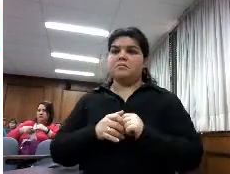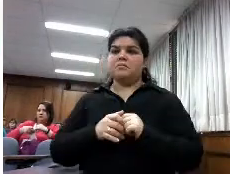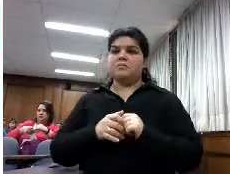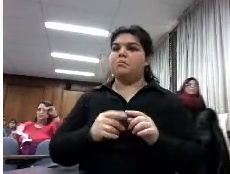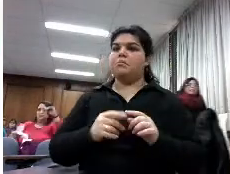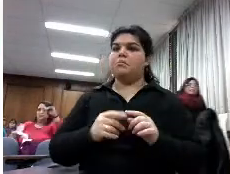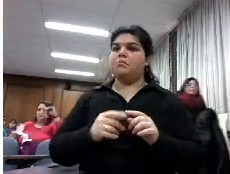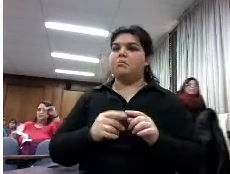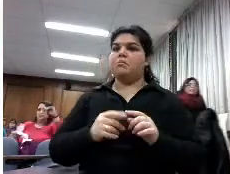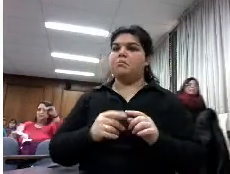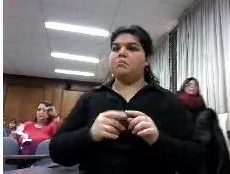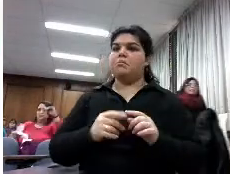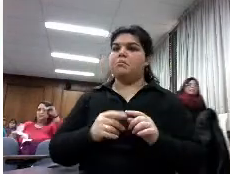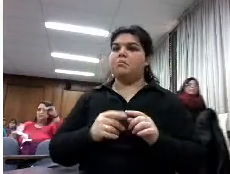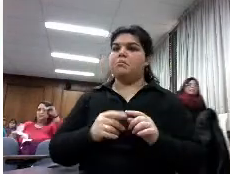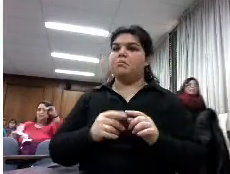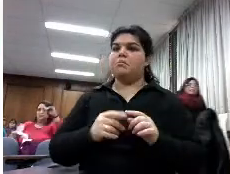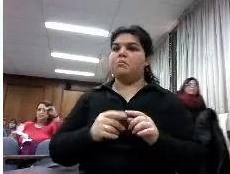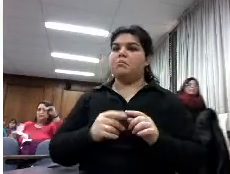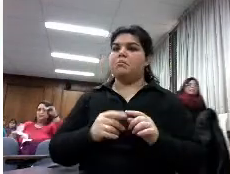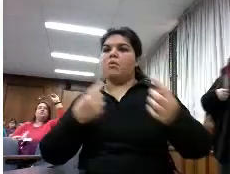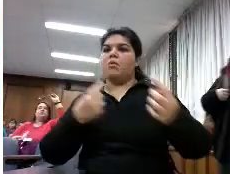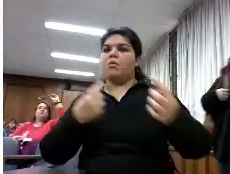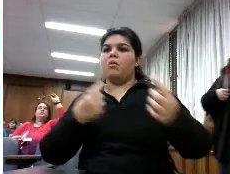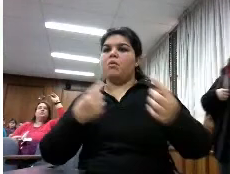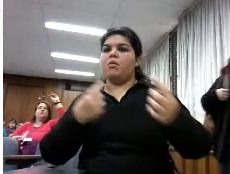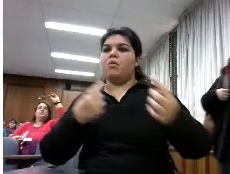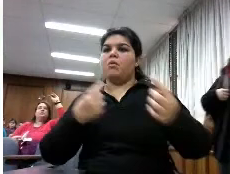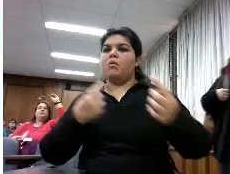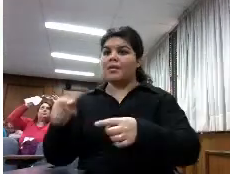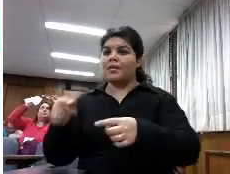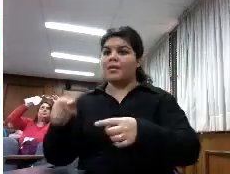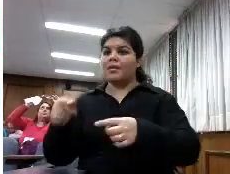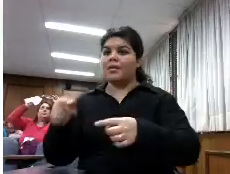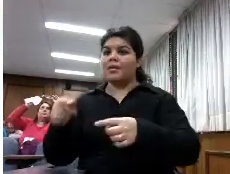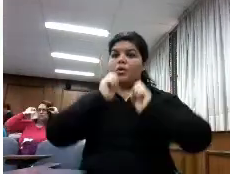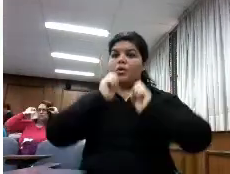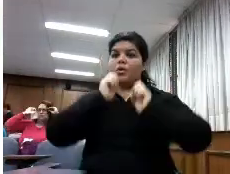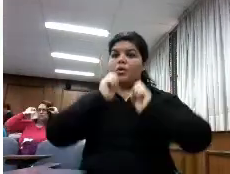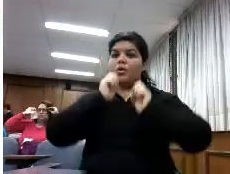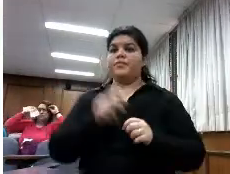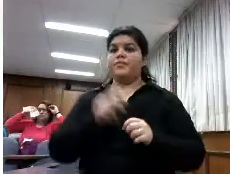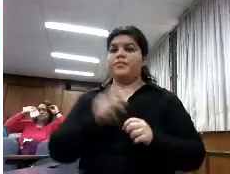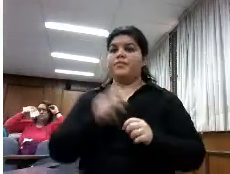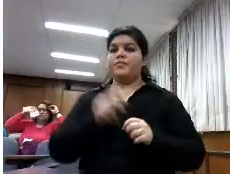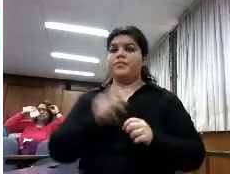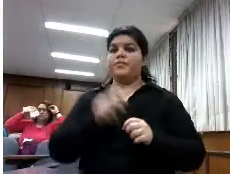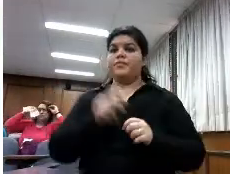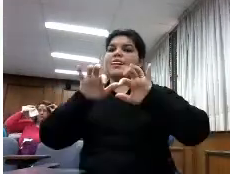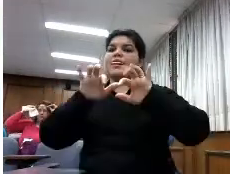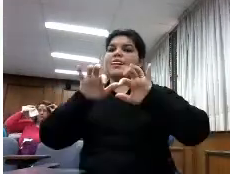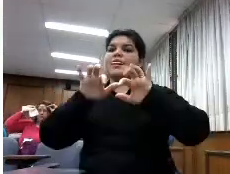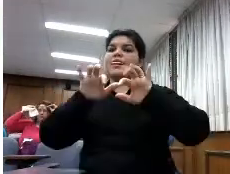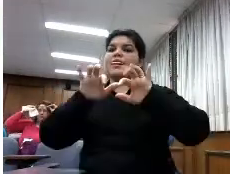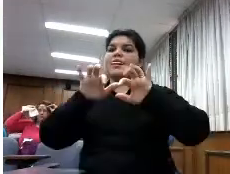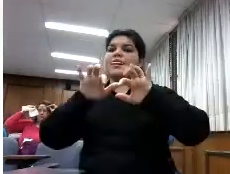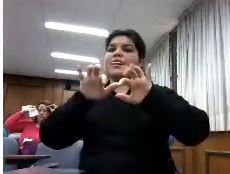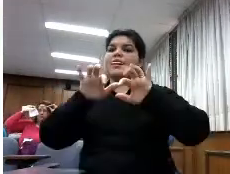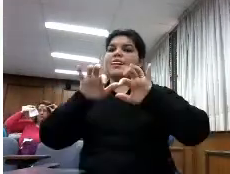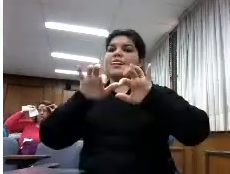ahora mismo lo que yo llamaría incunables digitales por el momento pues es una transposición casi